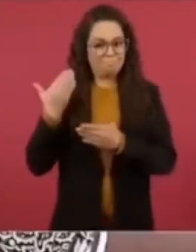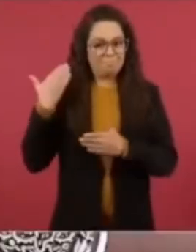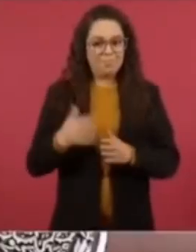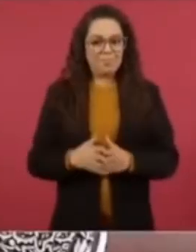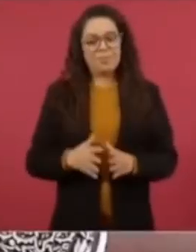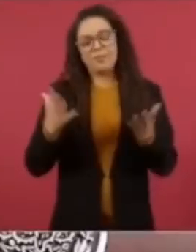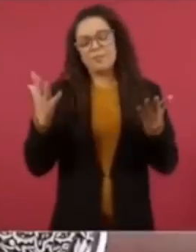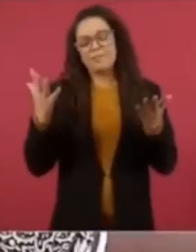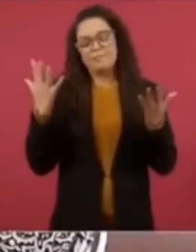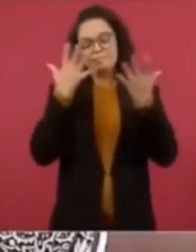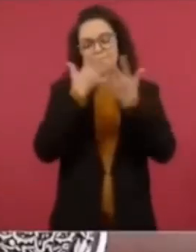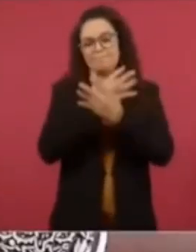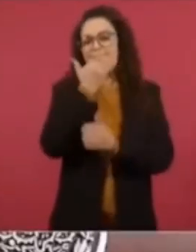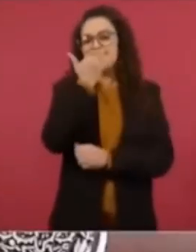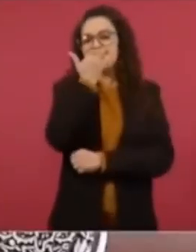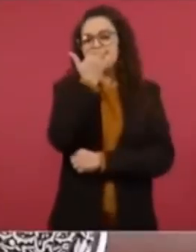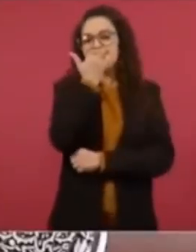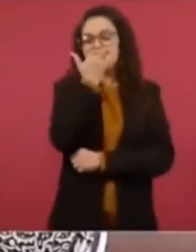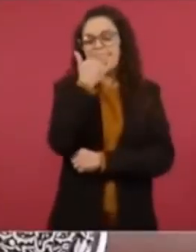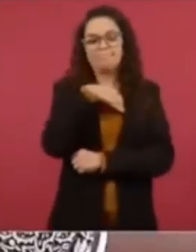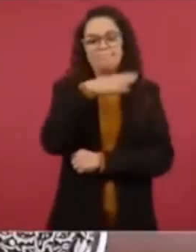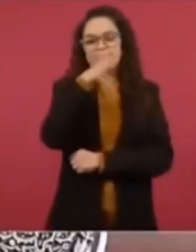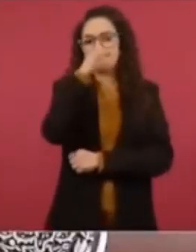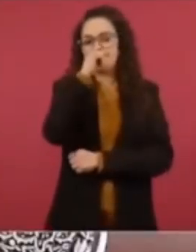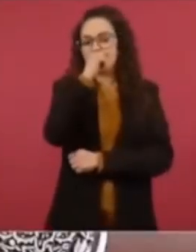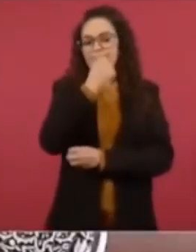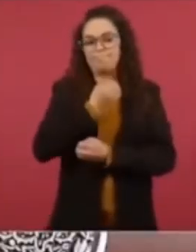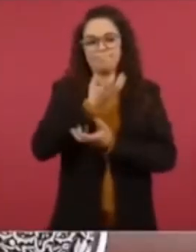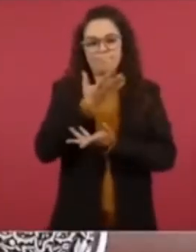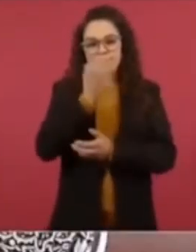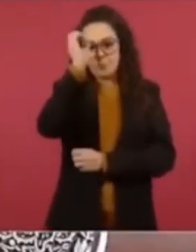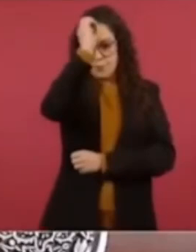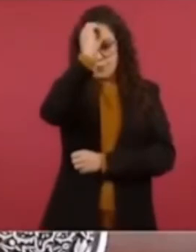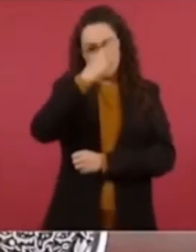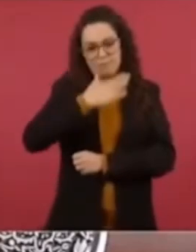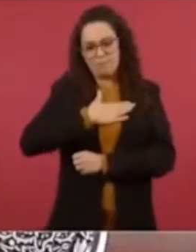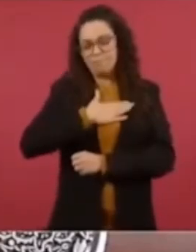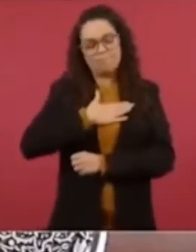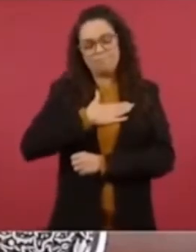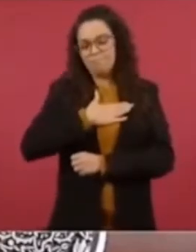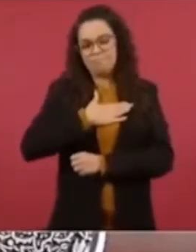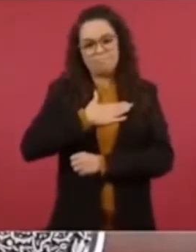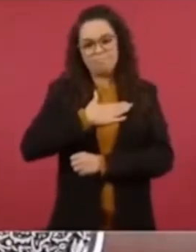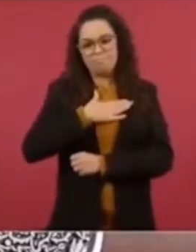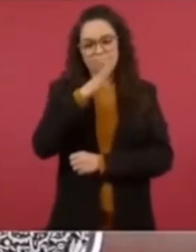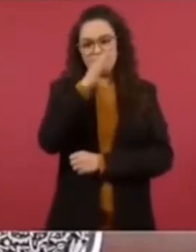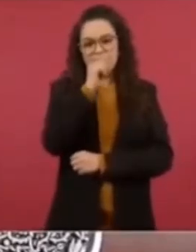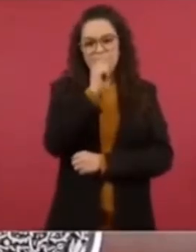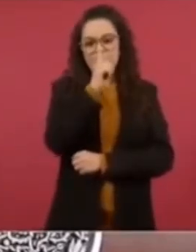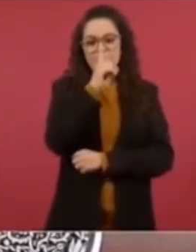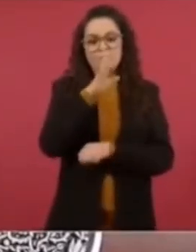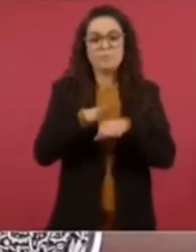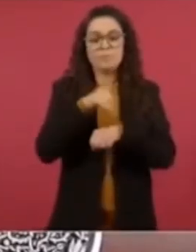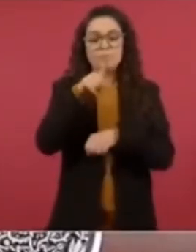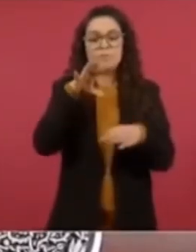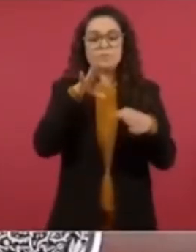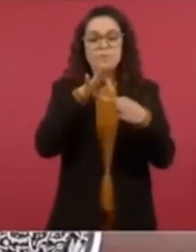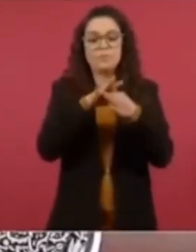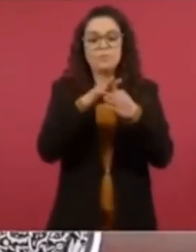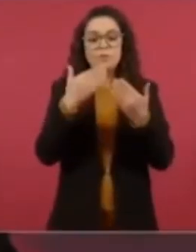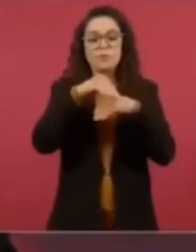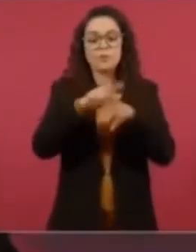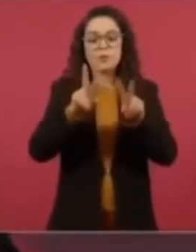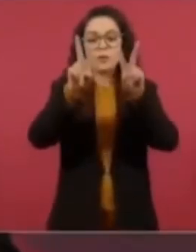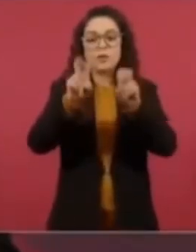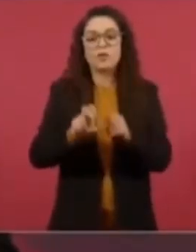disculpas, porque es algo que tiene que ver con el proceso electoral.